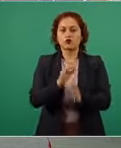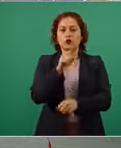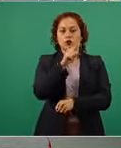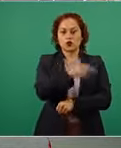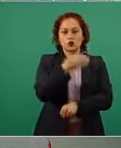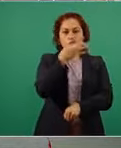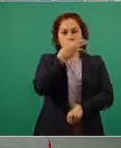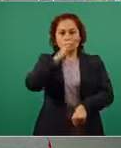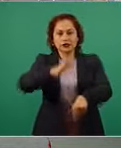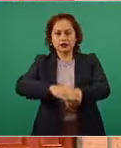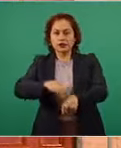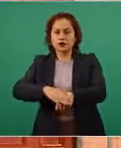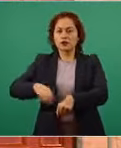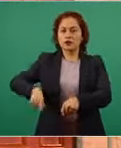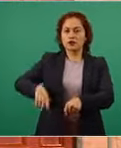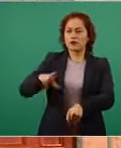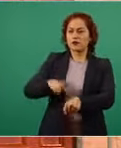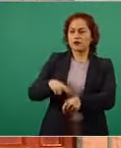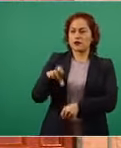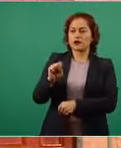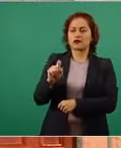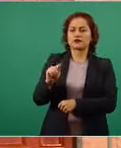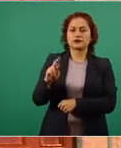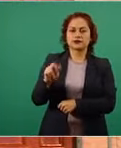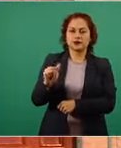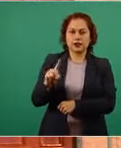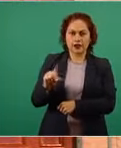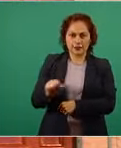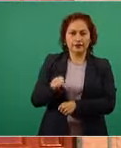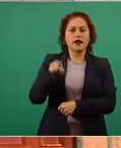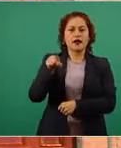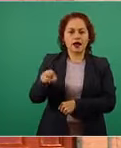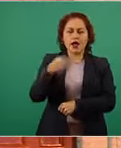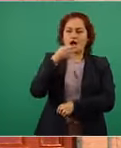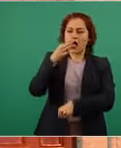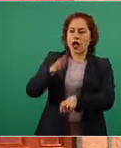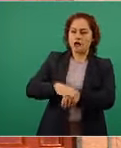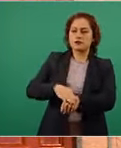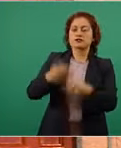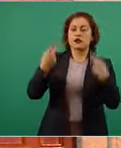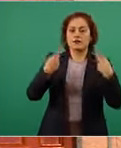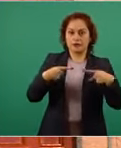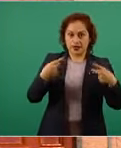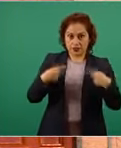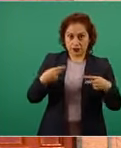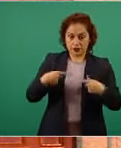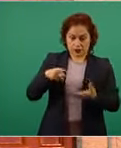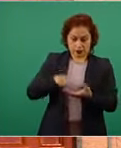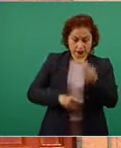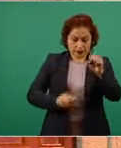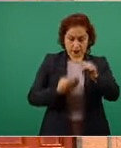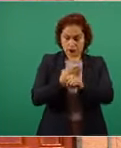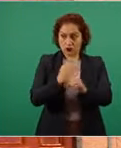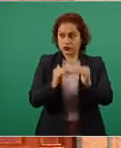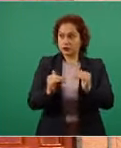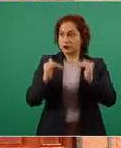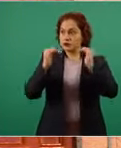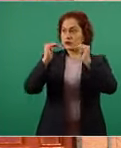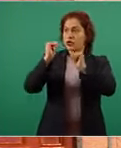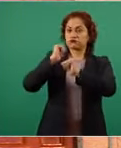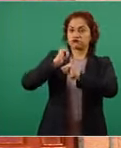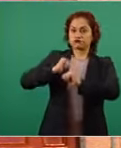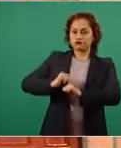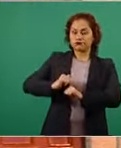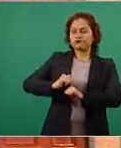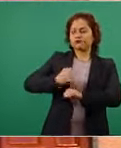gobernador al general Estrada y personas influyentes del estado para recomendarles la más